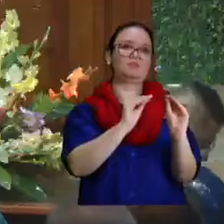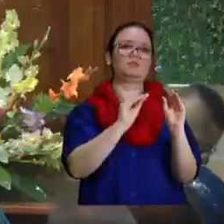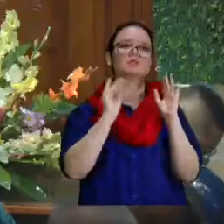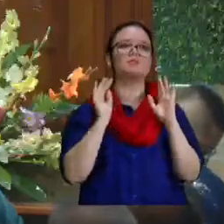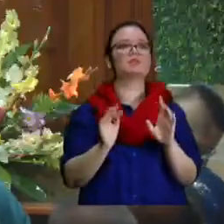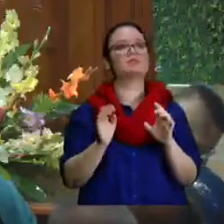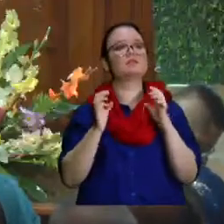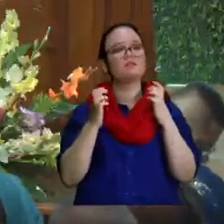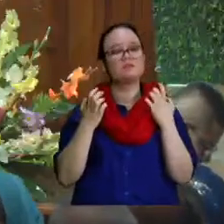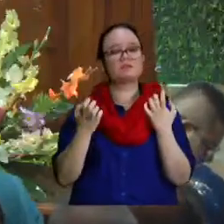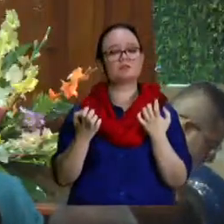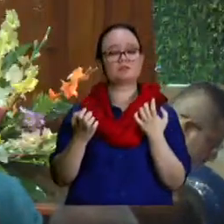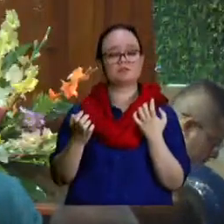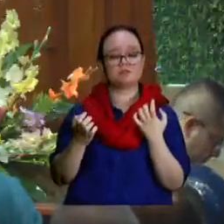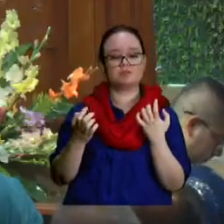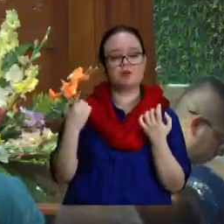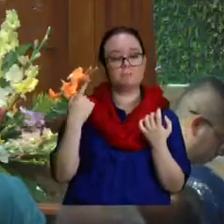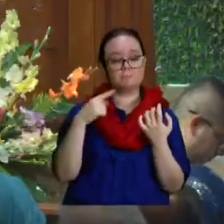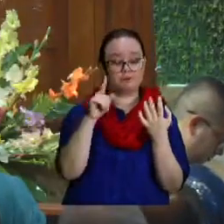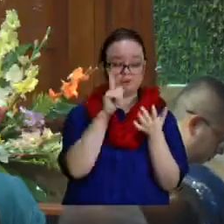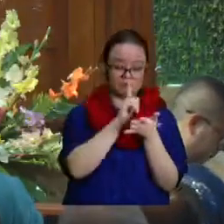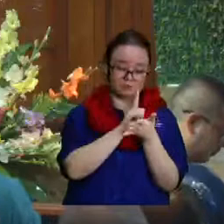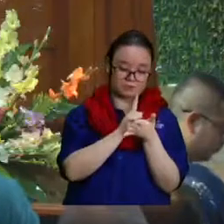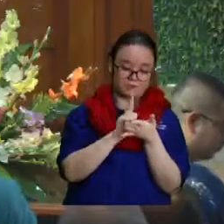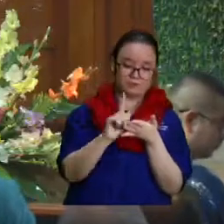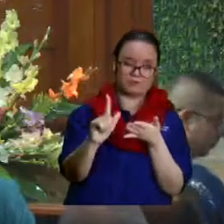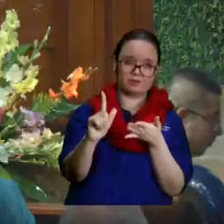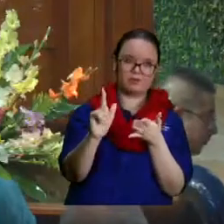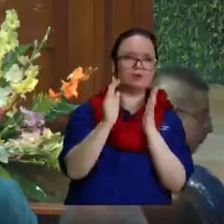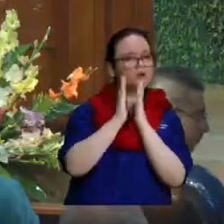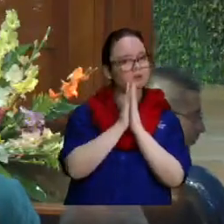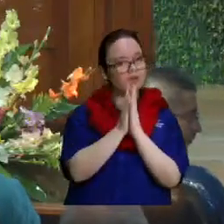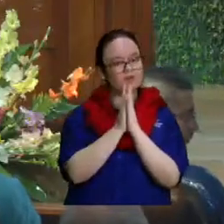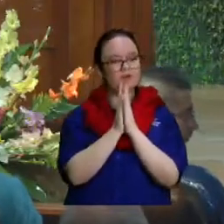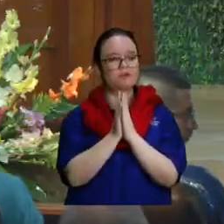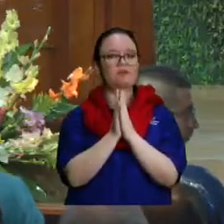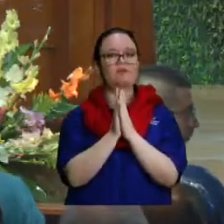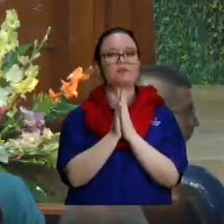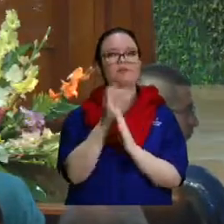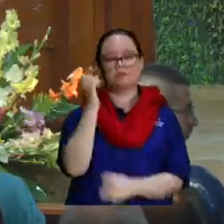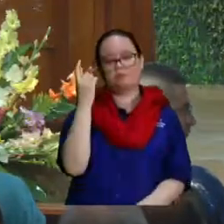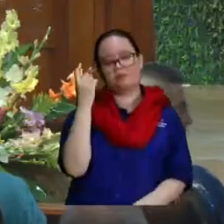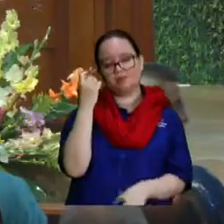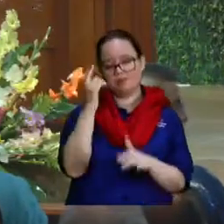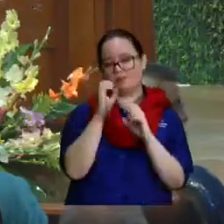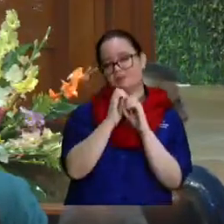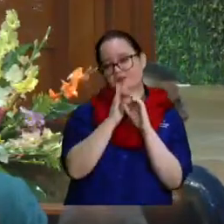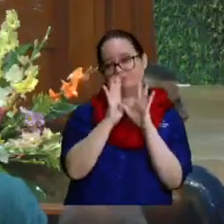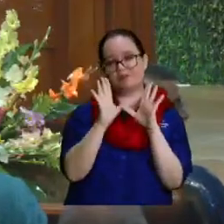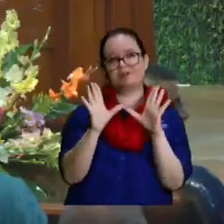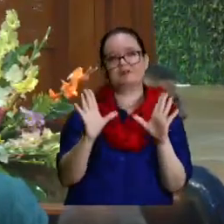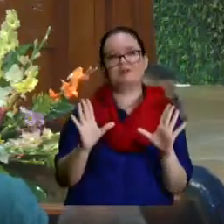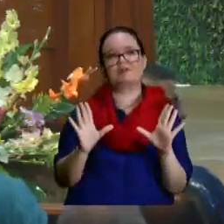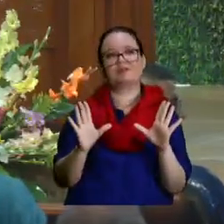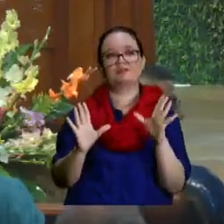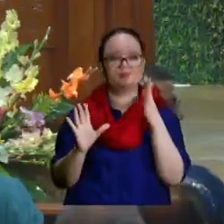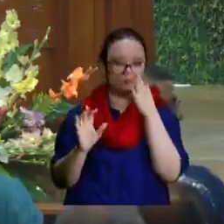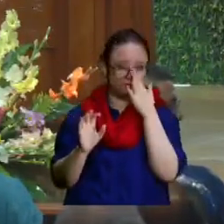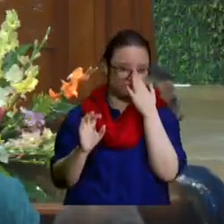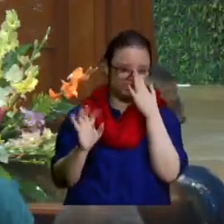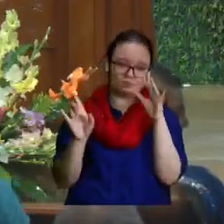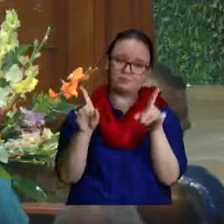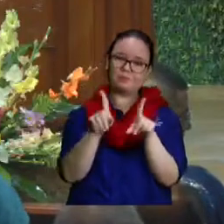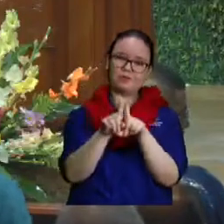entonces es para purificar que nadie lo vaya a tomar a mal es como cuando tu